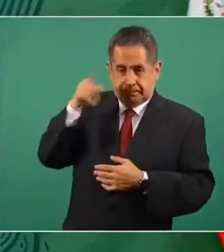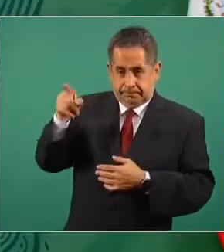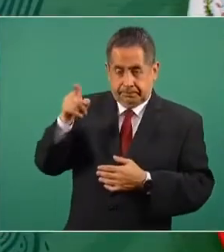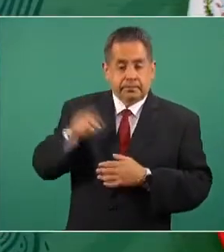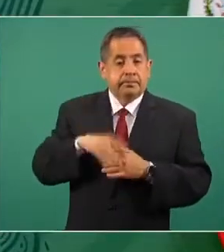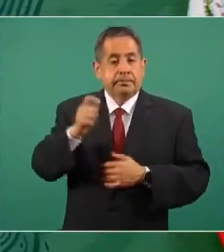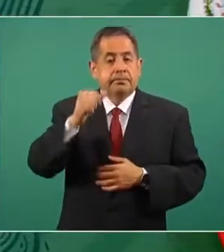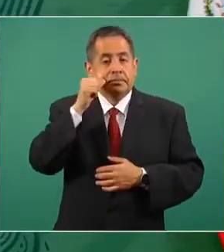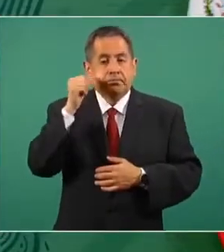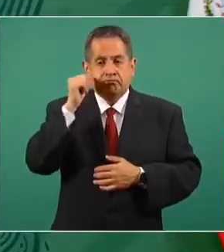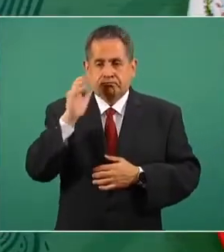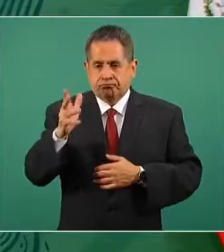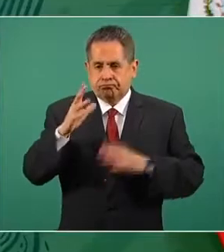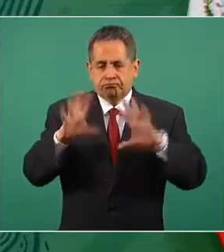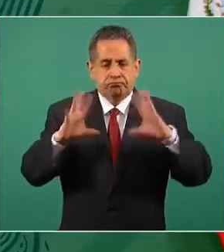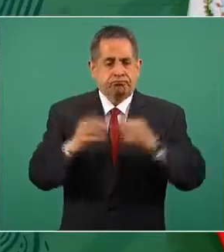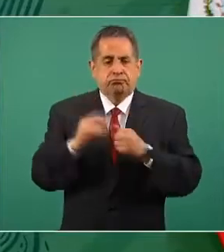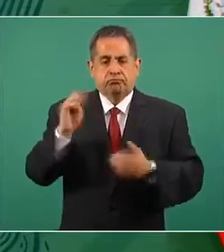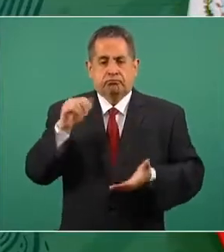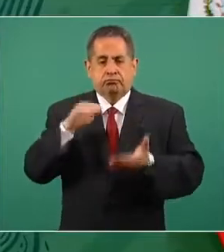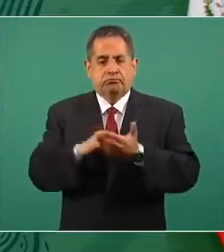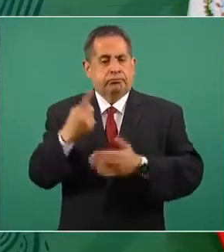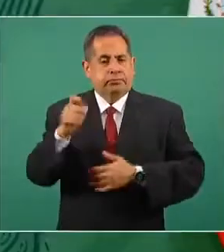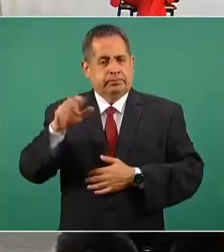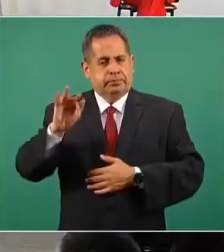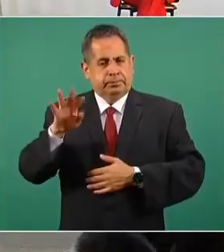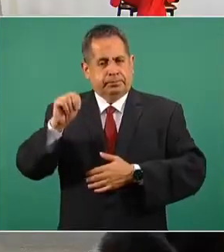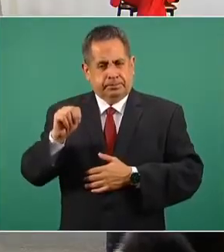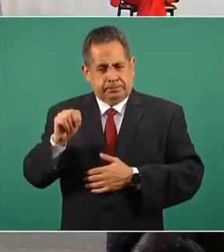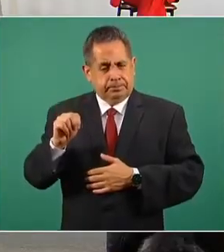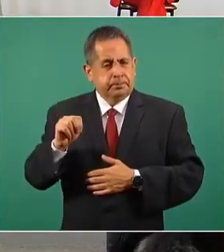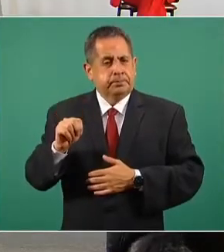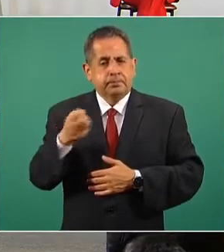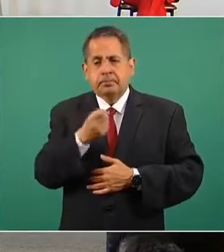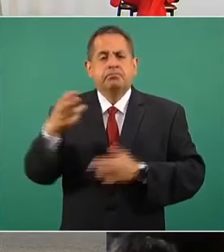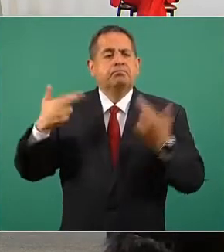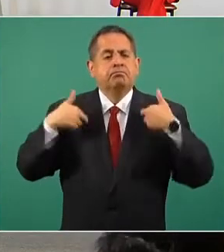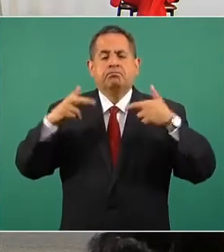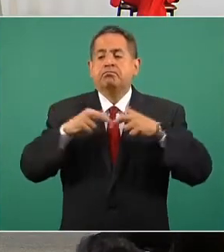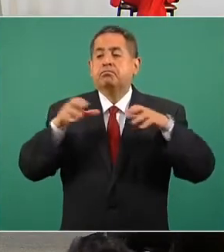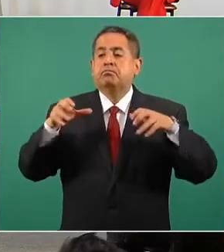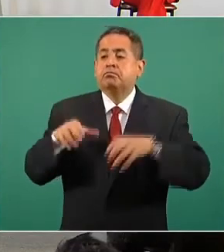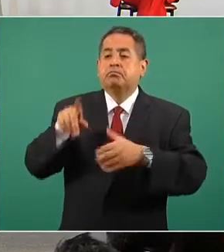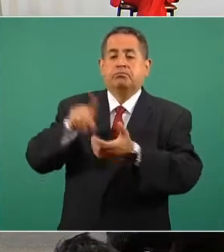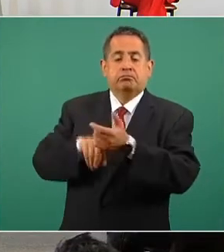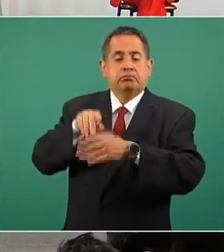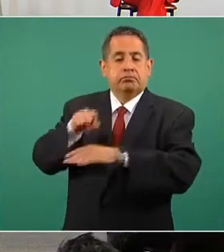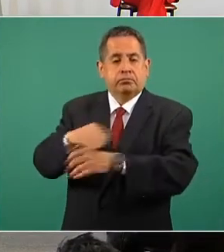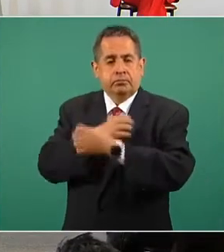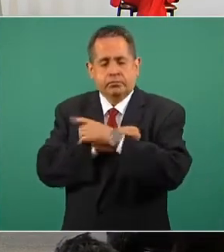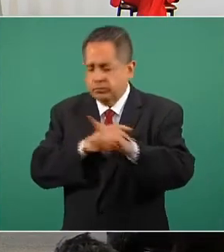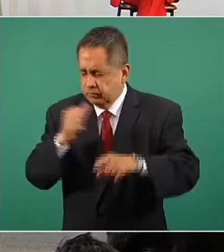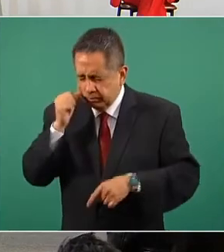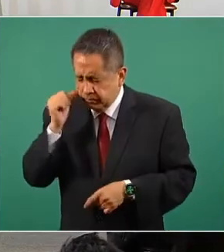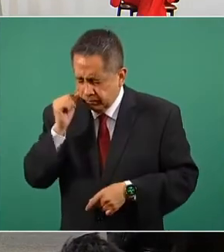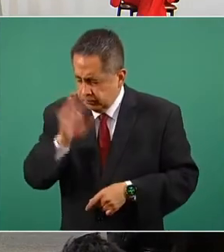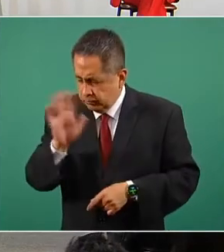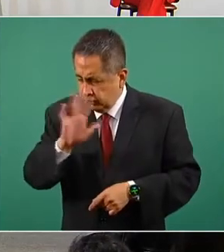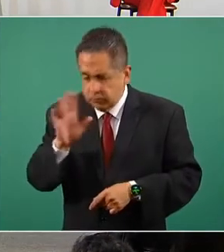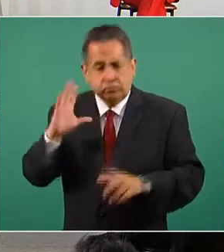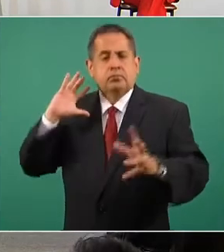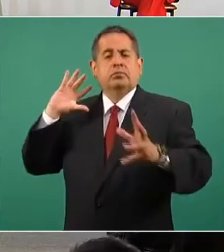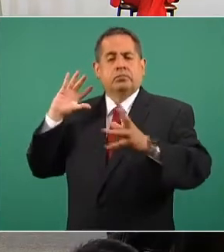ayer fueron vacunados nueve mil 149 profesores del sector educativo. Perdón, no es el de ayer, es en todo el